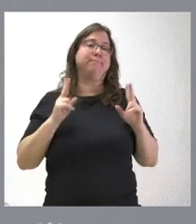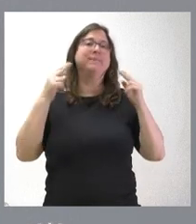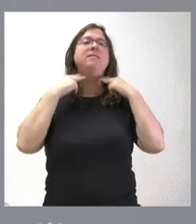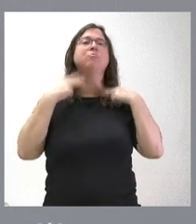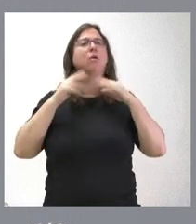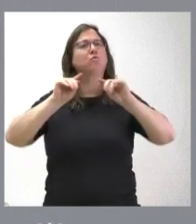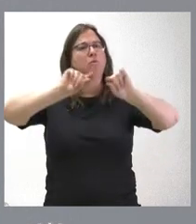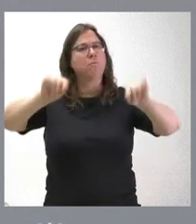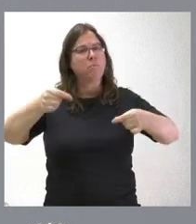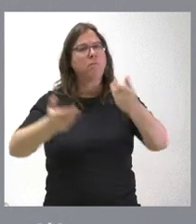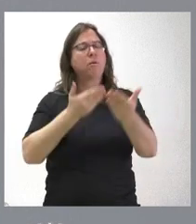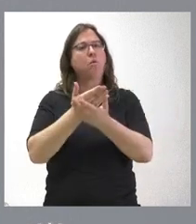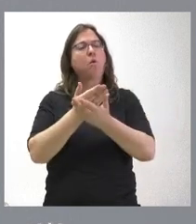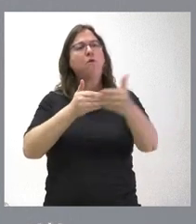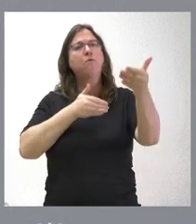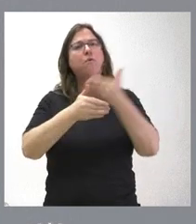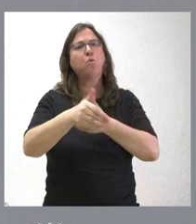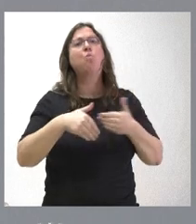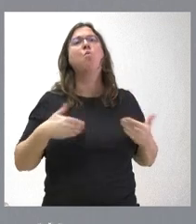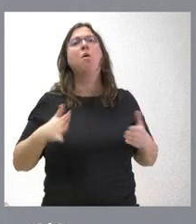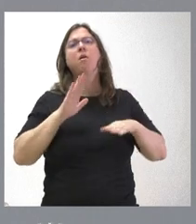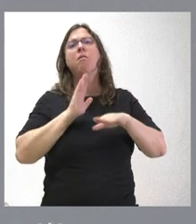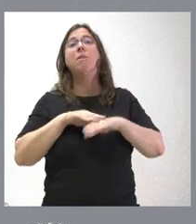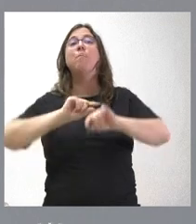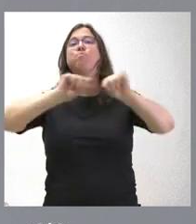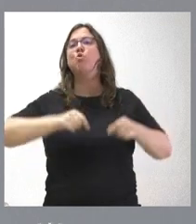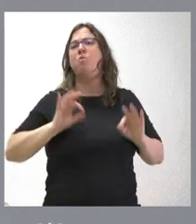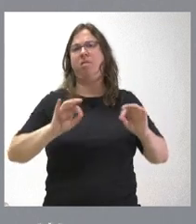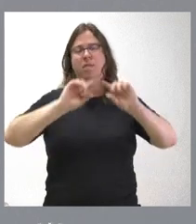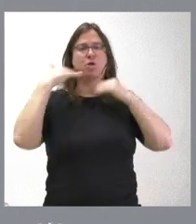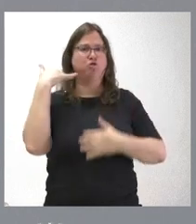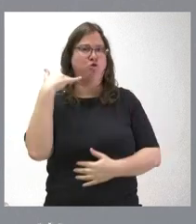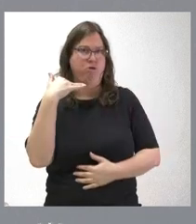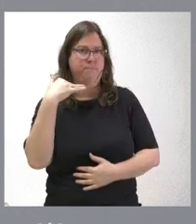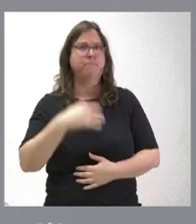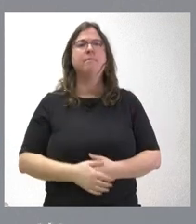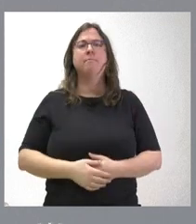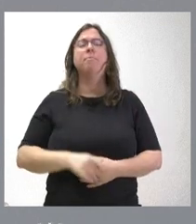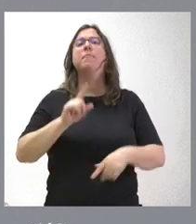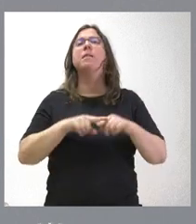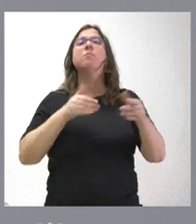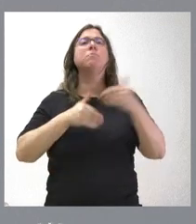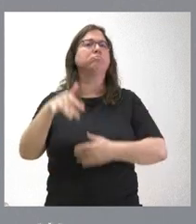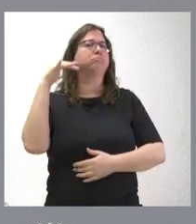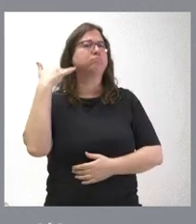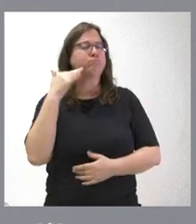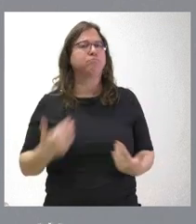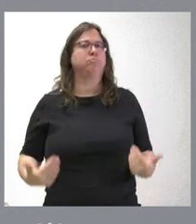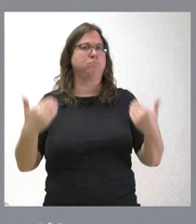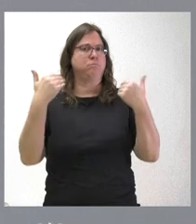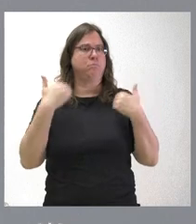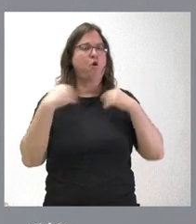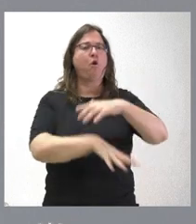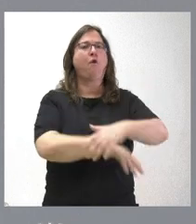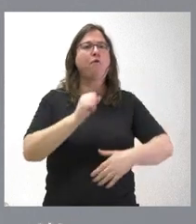plantear cuáles son sus horizontes fundamentales para la provincia de Soria, que es la competente en esta materia, la que va a disponer estos fondos, la que